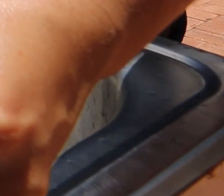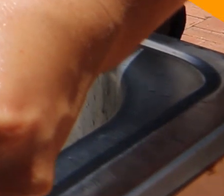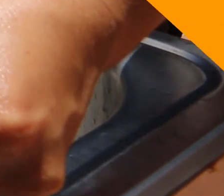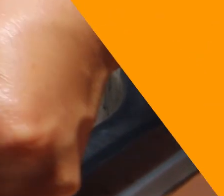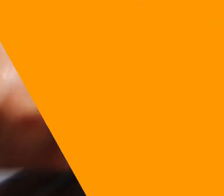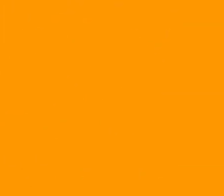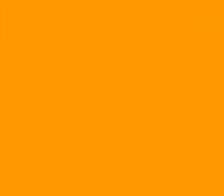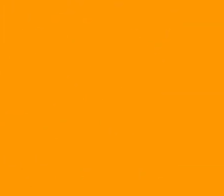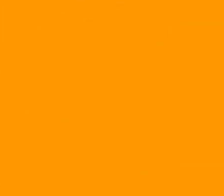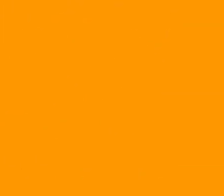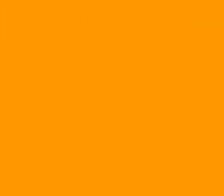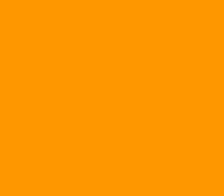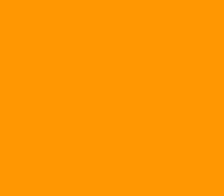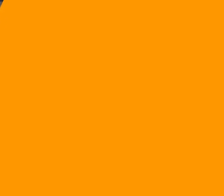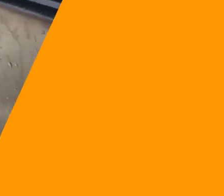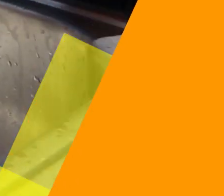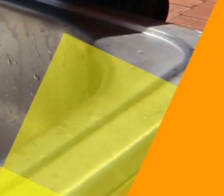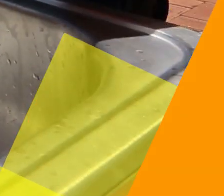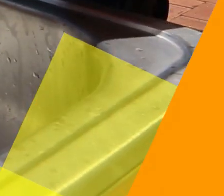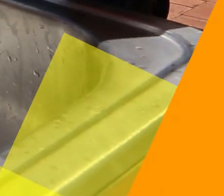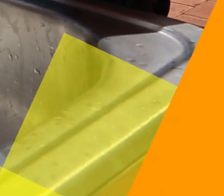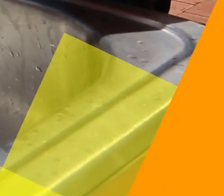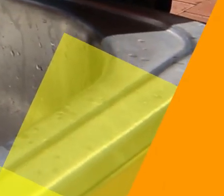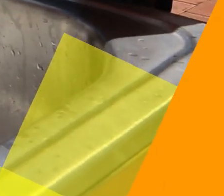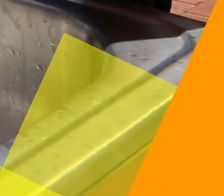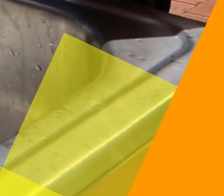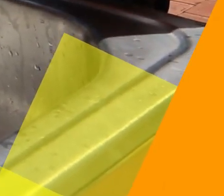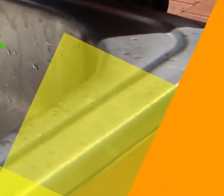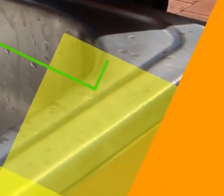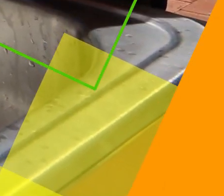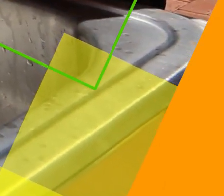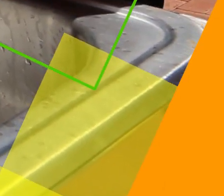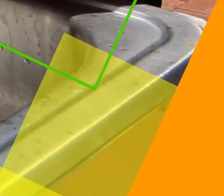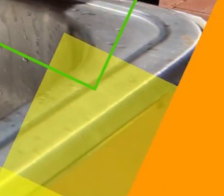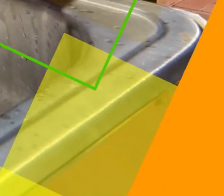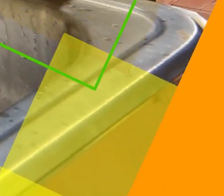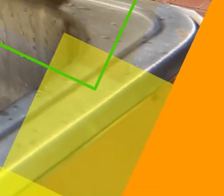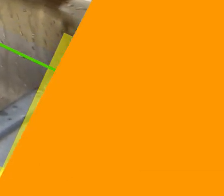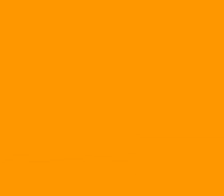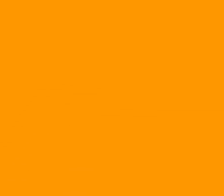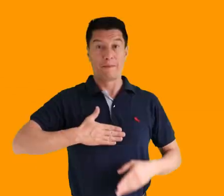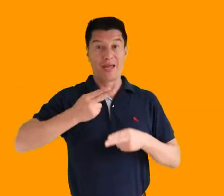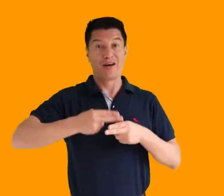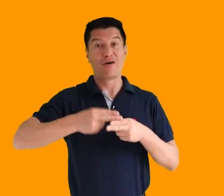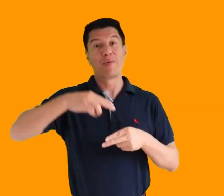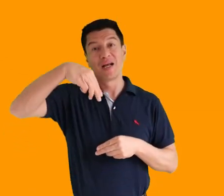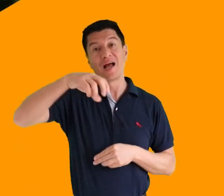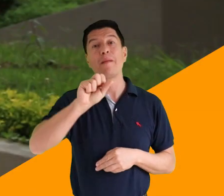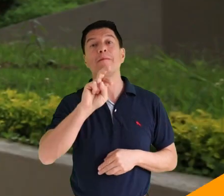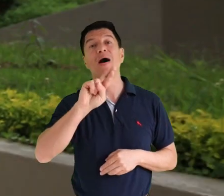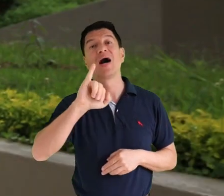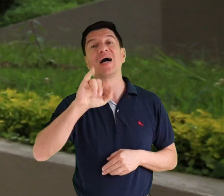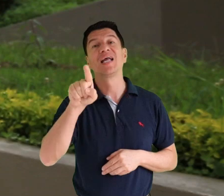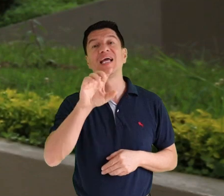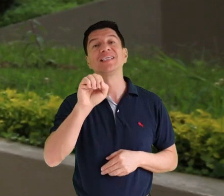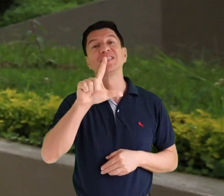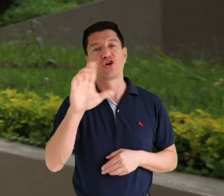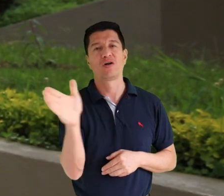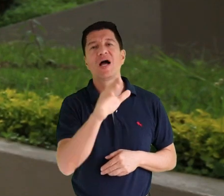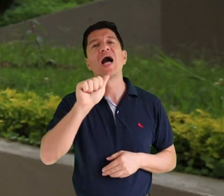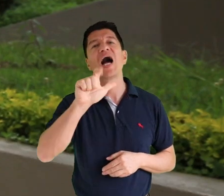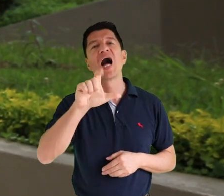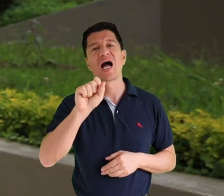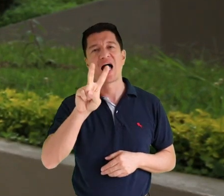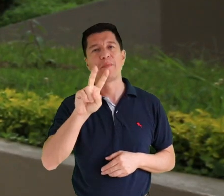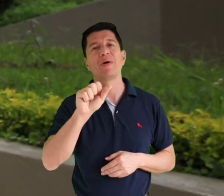Comunidad Universitaria, nos estamos preparando para tu regreso a la U. Mi nombre es Marisol Alvarado